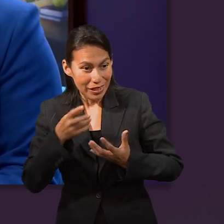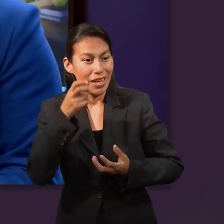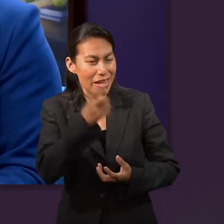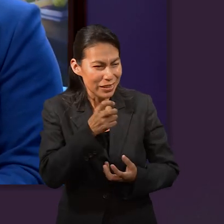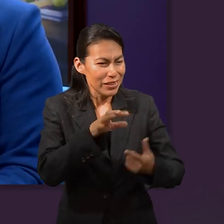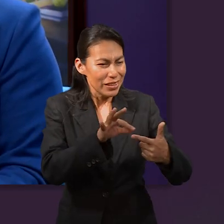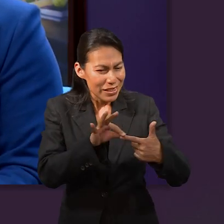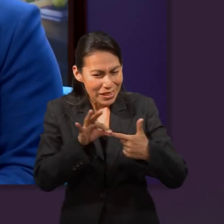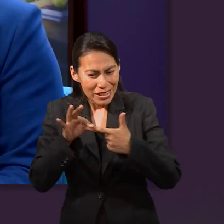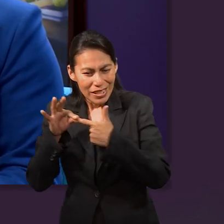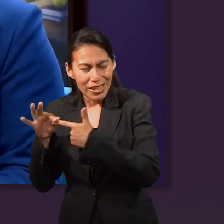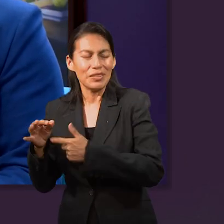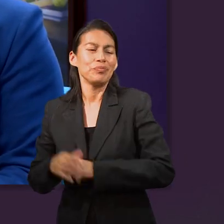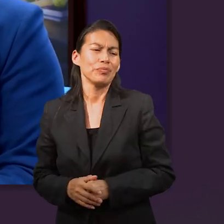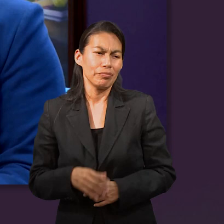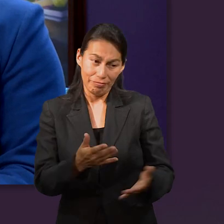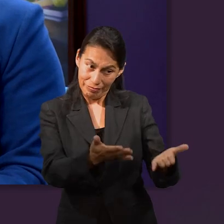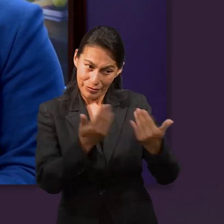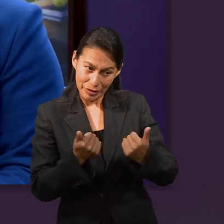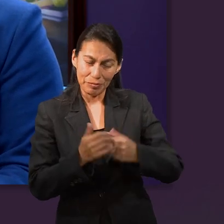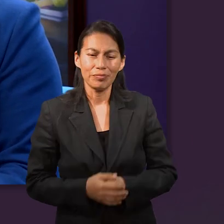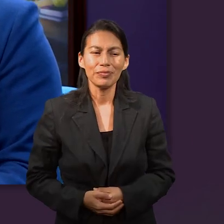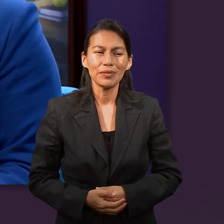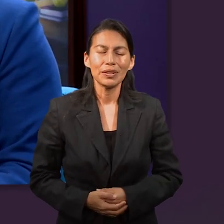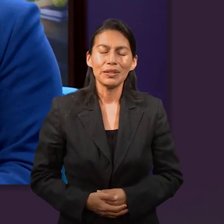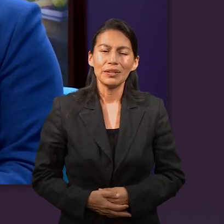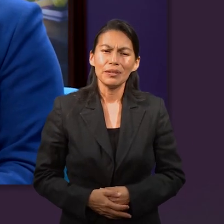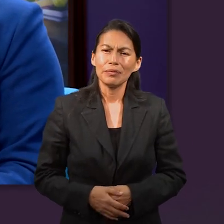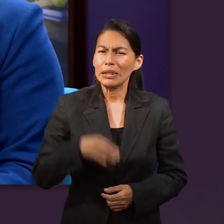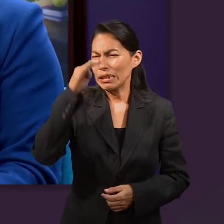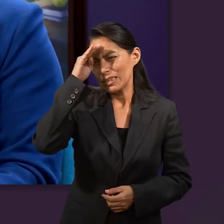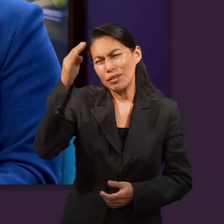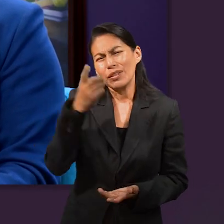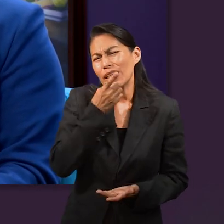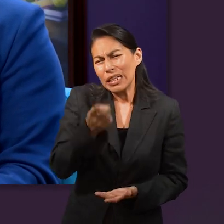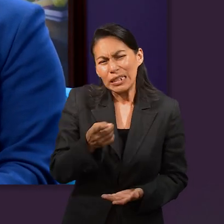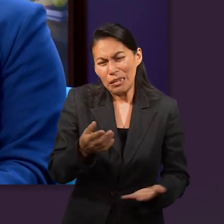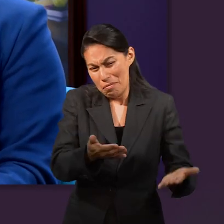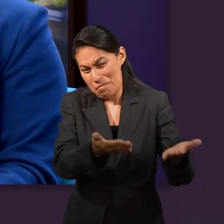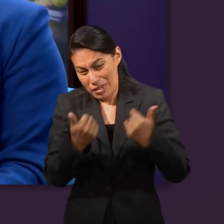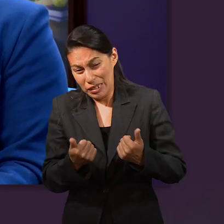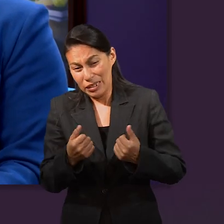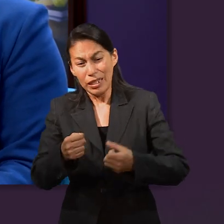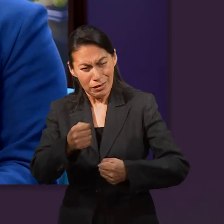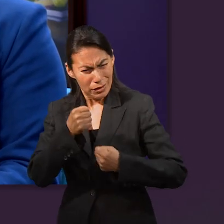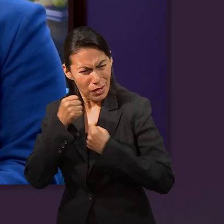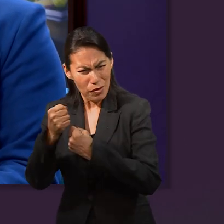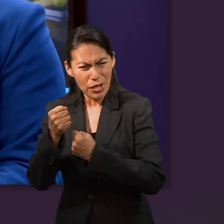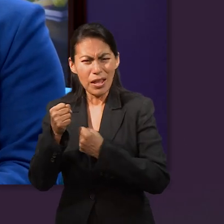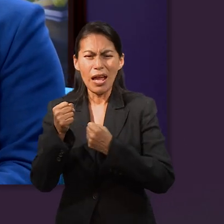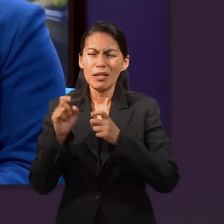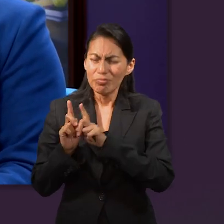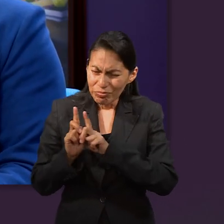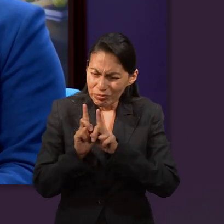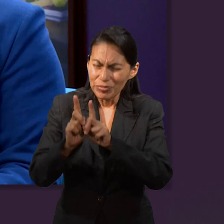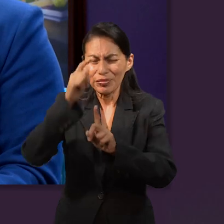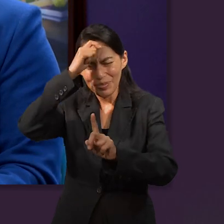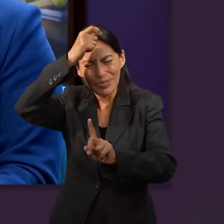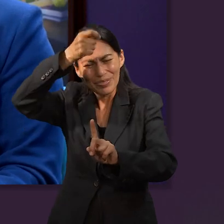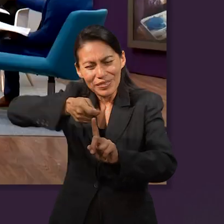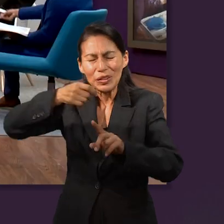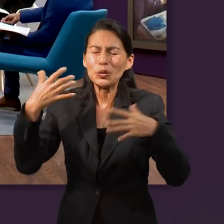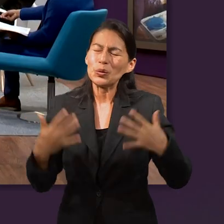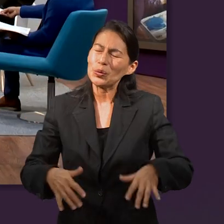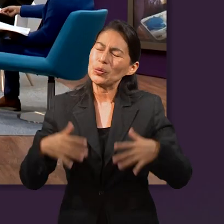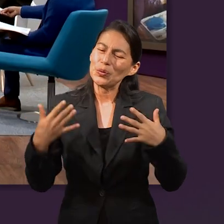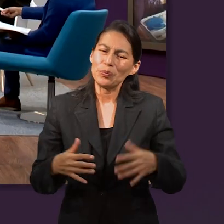es el mismo que te va a guiar. Sal. El Señor siempre cuando dice sal, es porque llevas la seguridad de que llevas esa